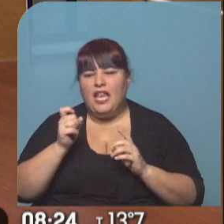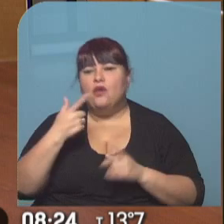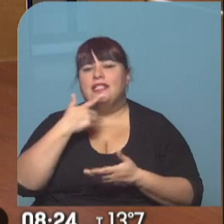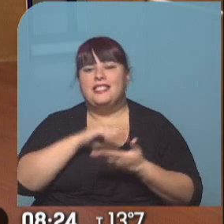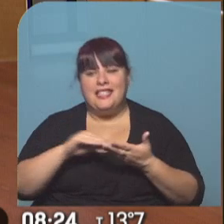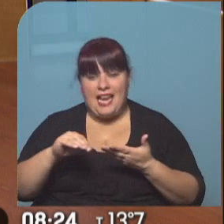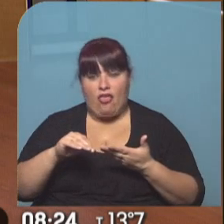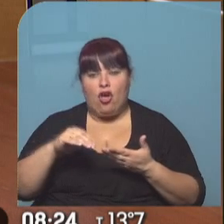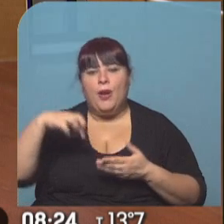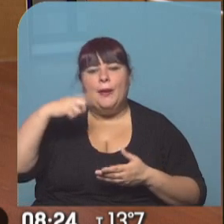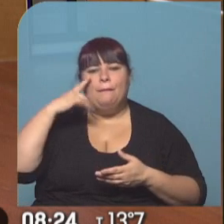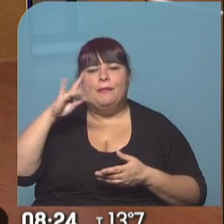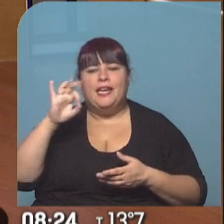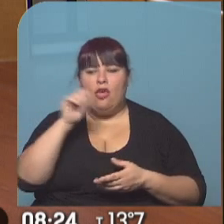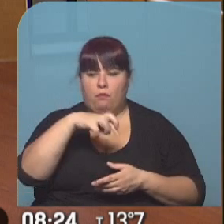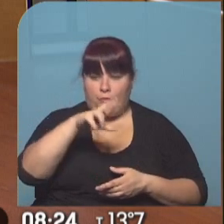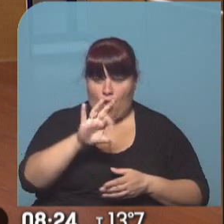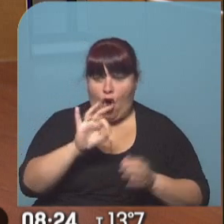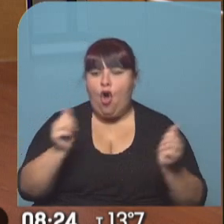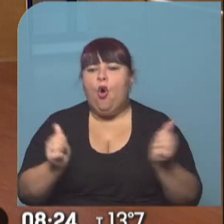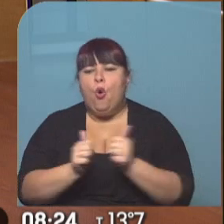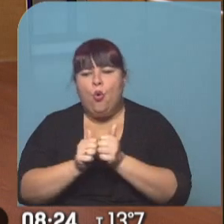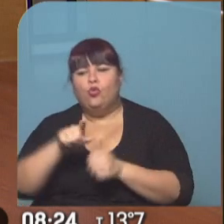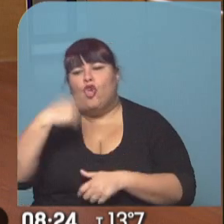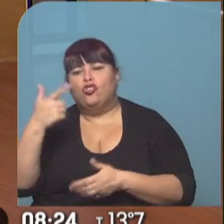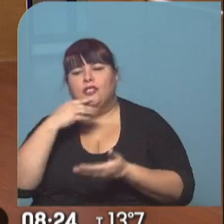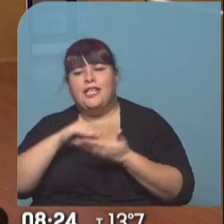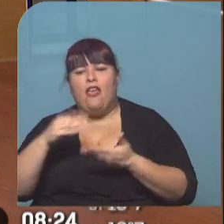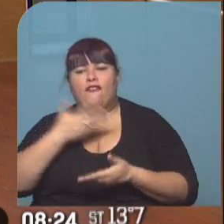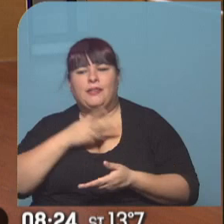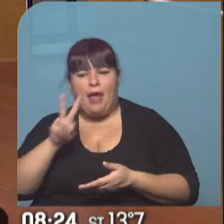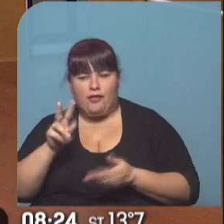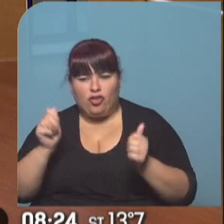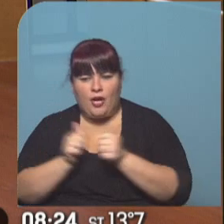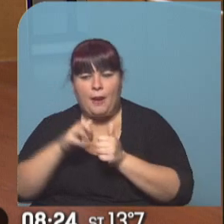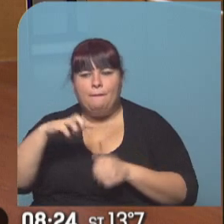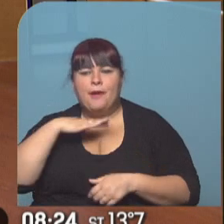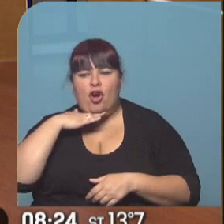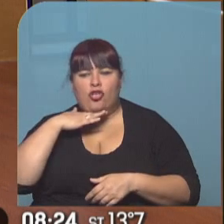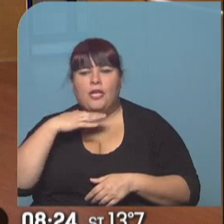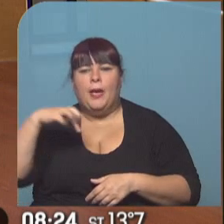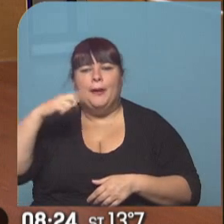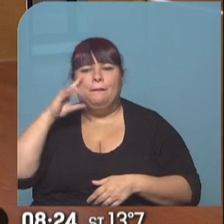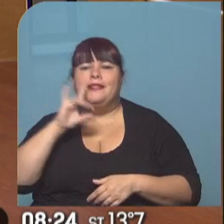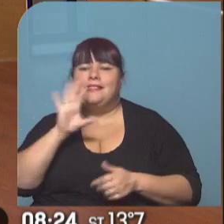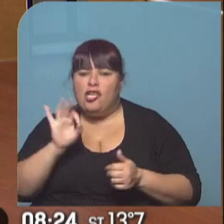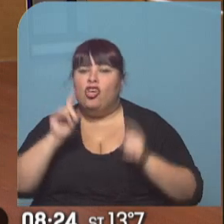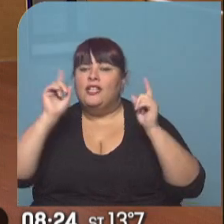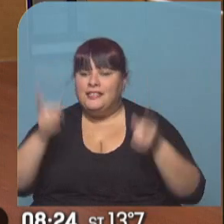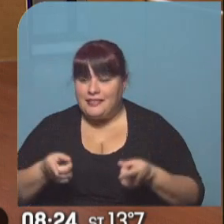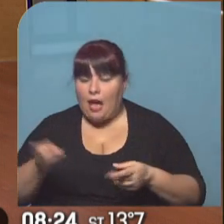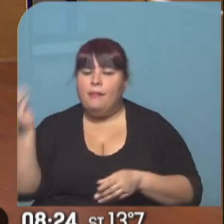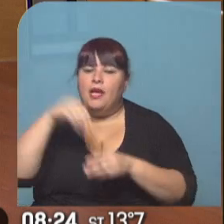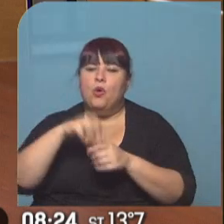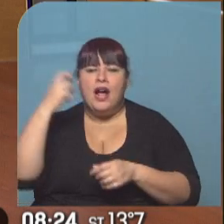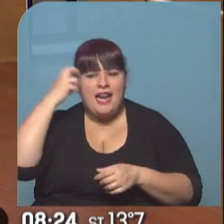senador como Federico Pinedo del PRO, acompañado por otro senador del Frente para la Victoria PJ, Miguel Pichetto, y además se